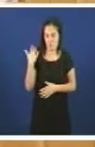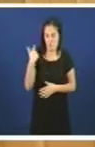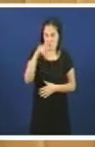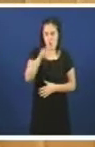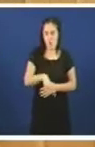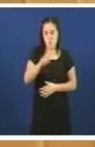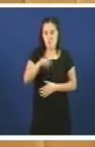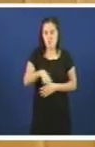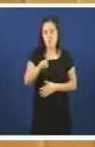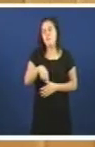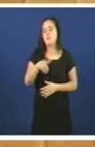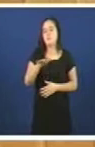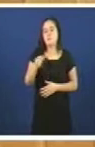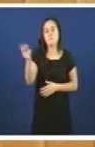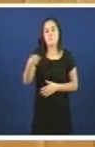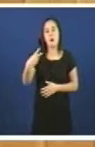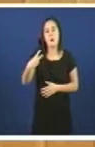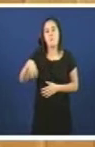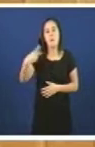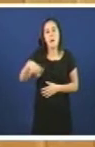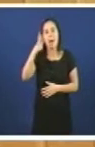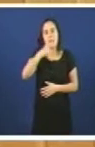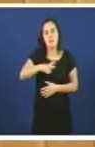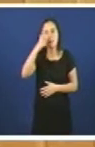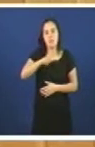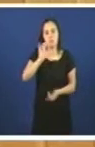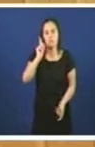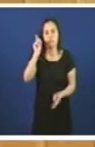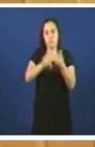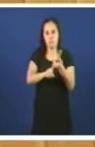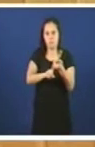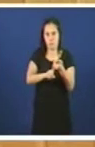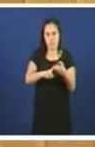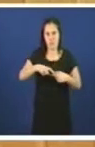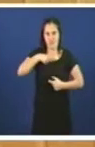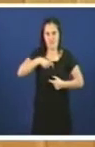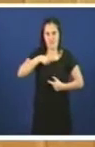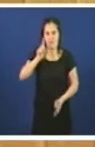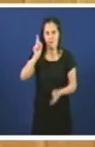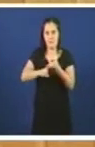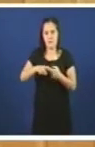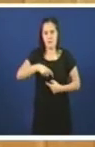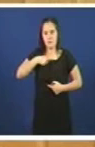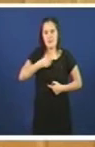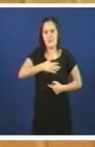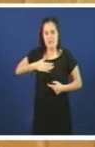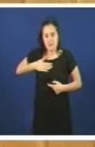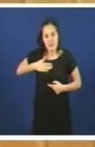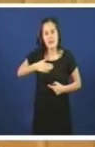século da fanove en Vigo unha parella casa polo civil quere facelo en galego